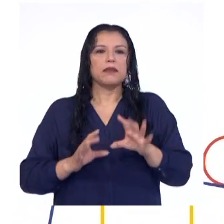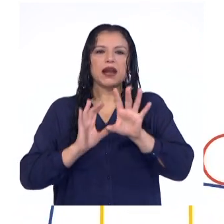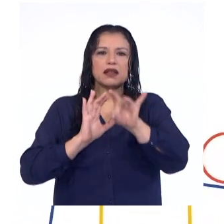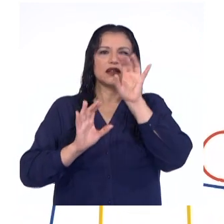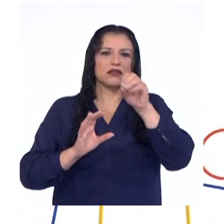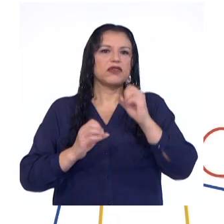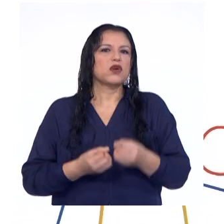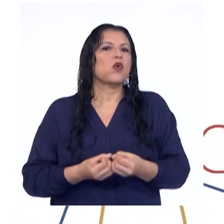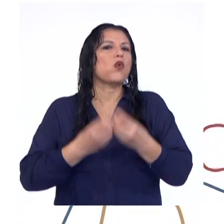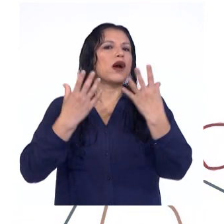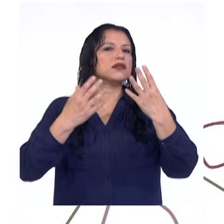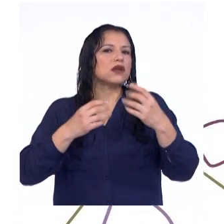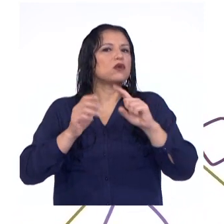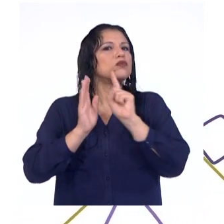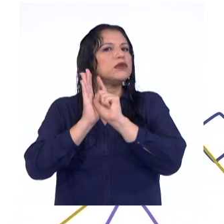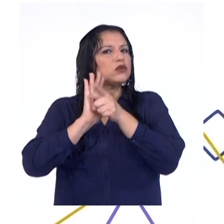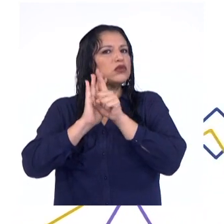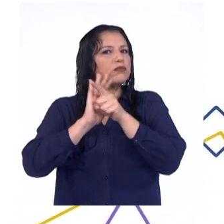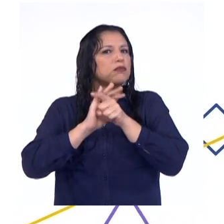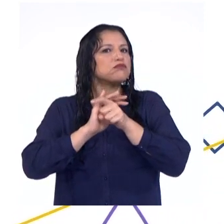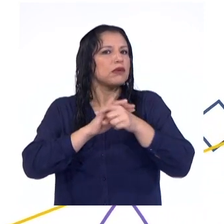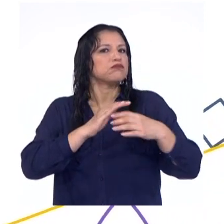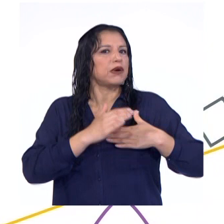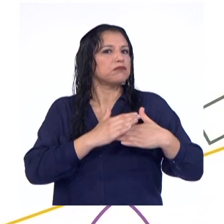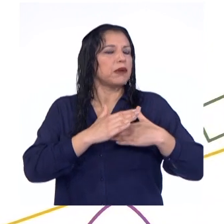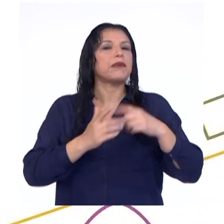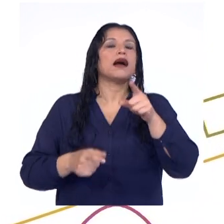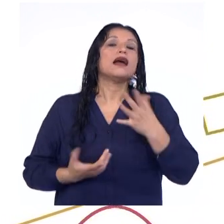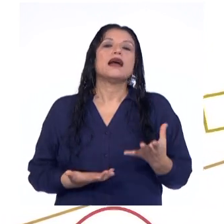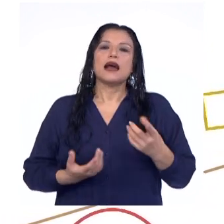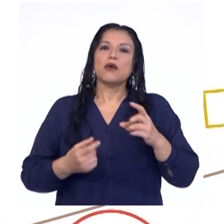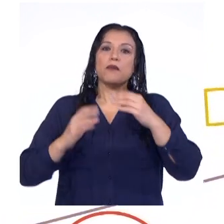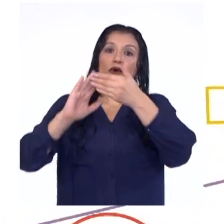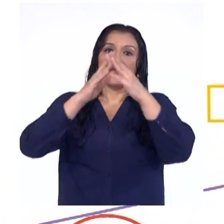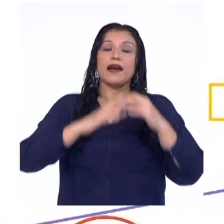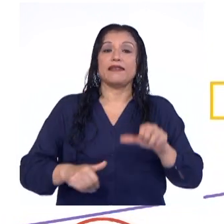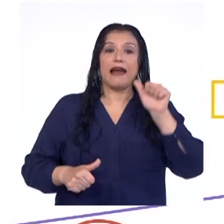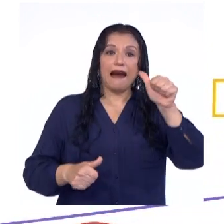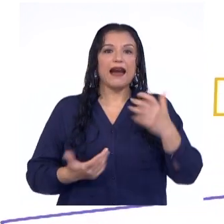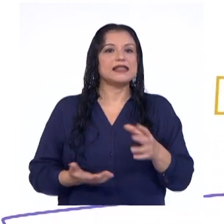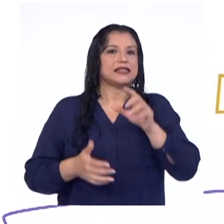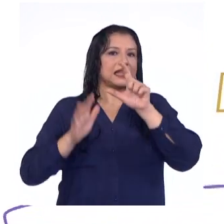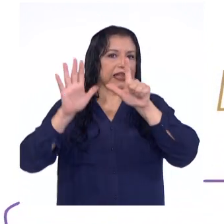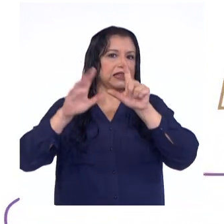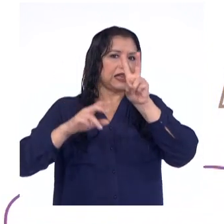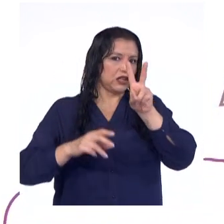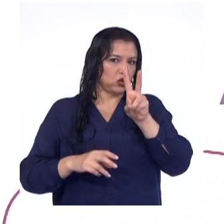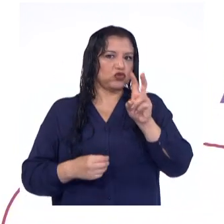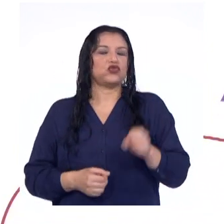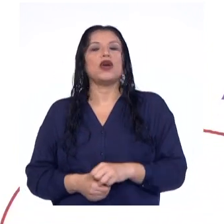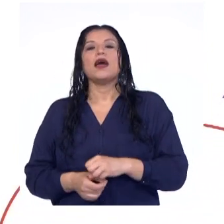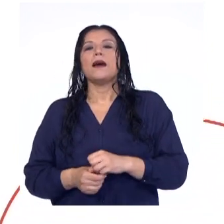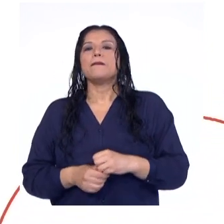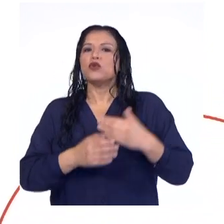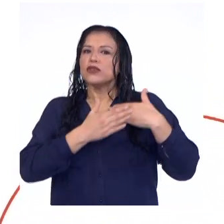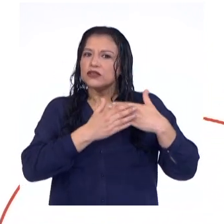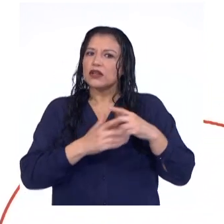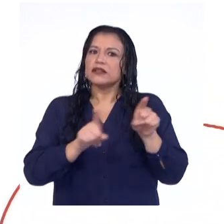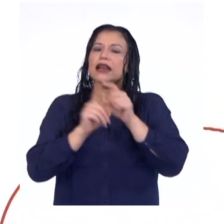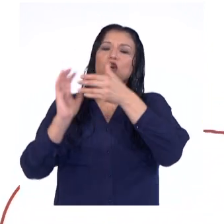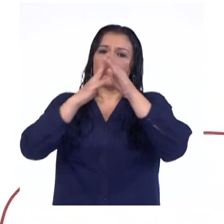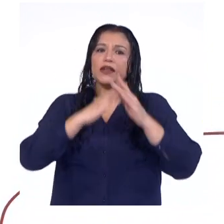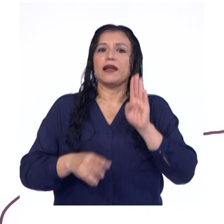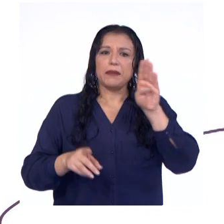de pulsaciones por minuto. Vemos que en la comunidad A corresponde a 72 pulsaciones, y en la comunidad B también